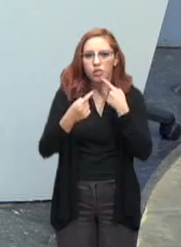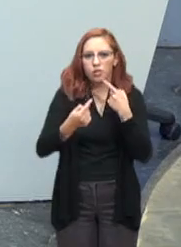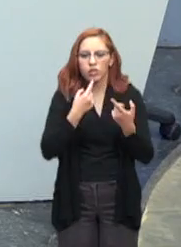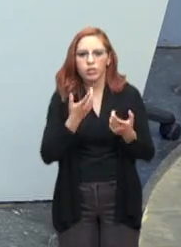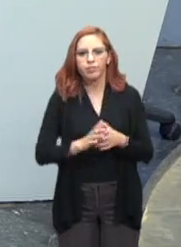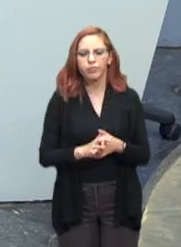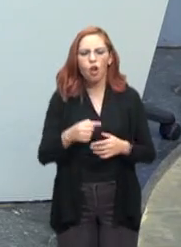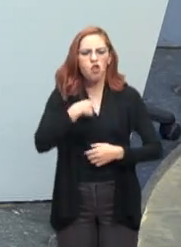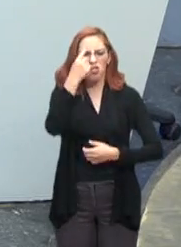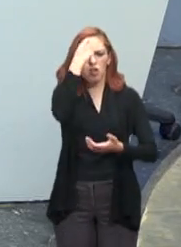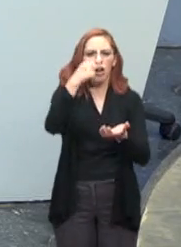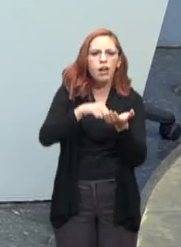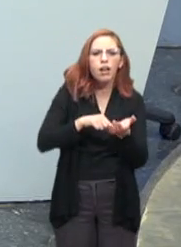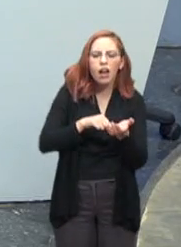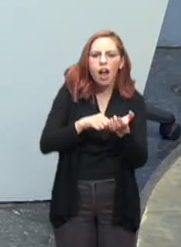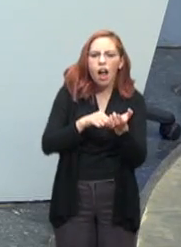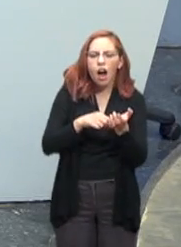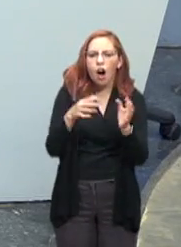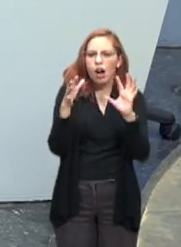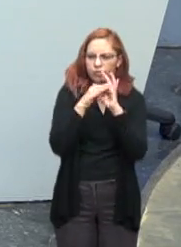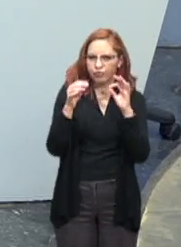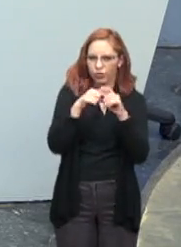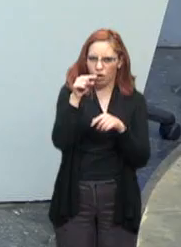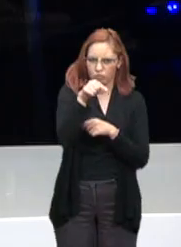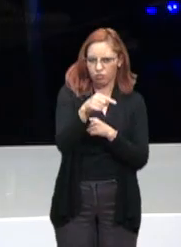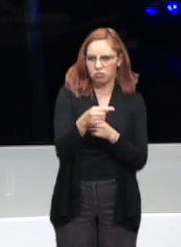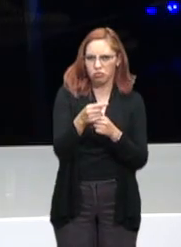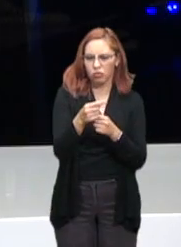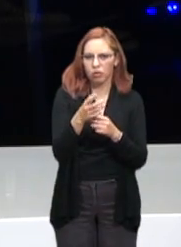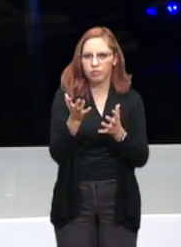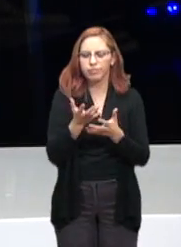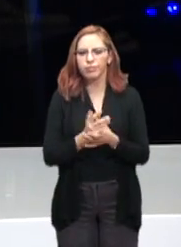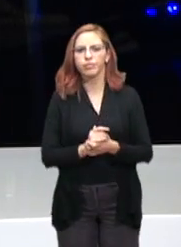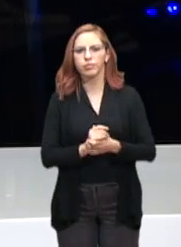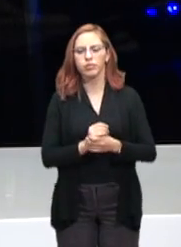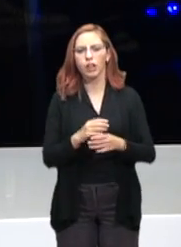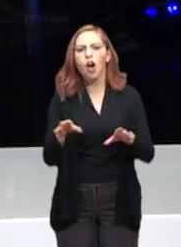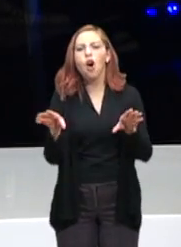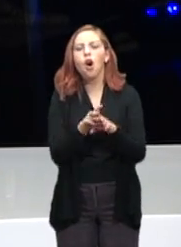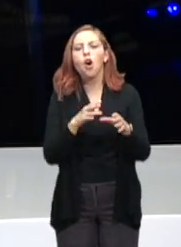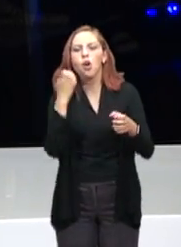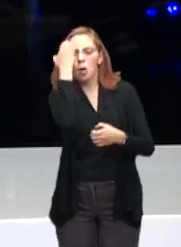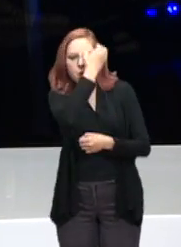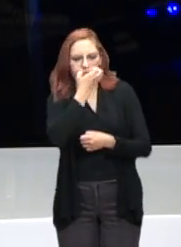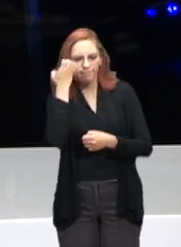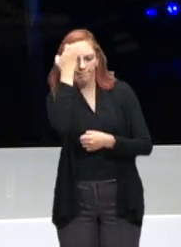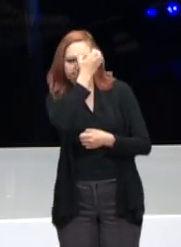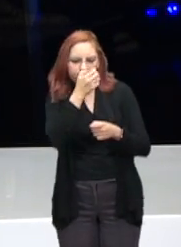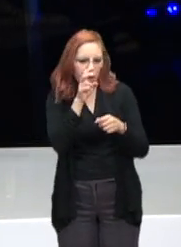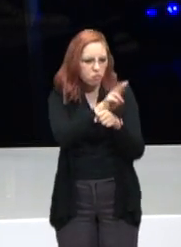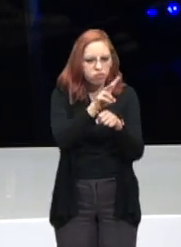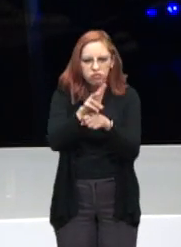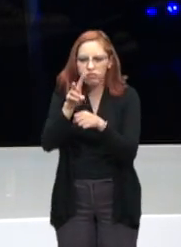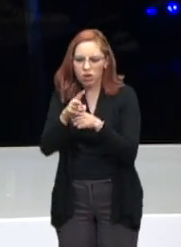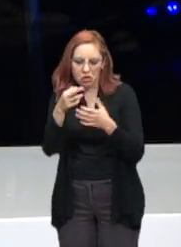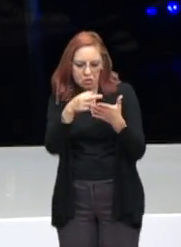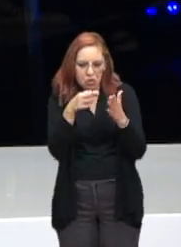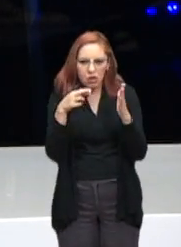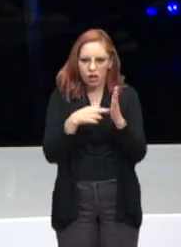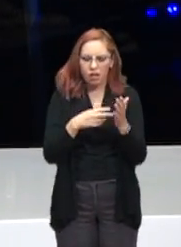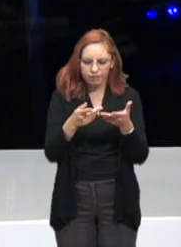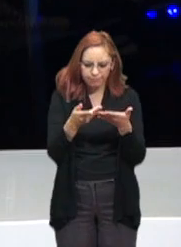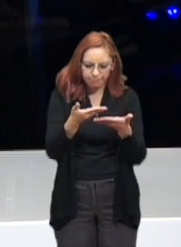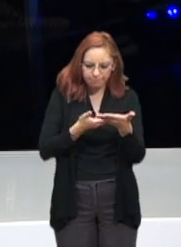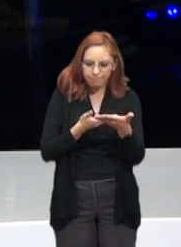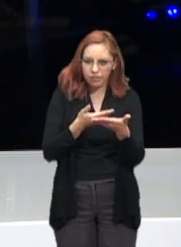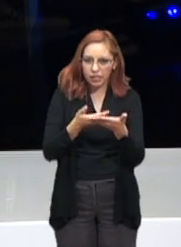que ahí la mención que haces con respecto a esta evaluación, este análisis. Y en su momento, él lo ha mencionado.